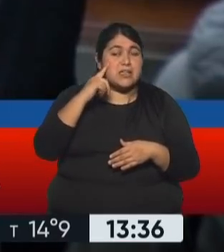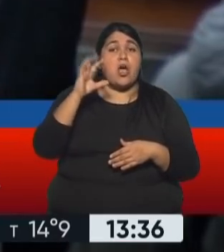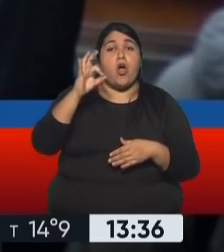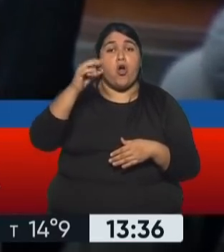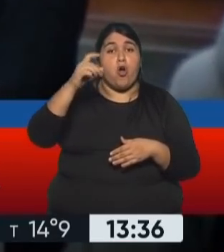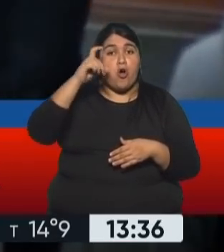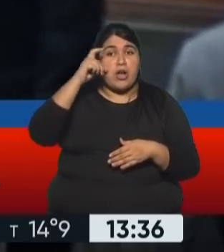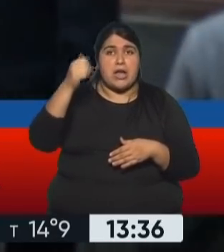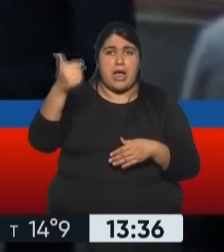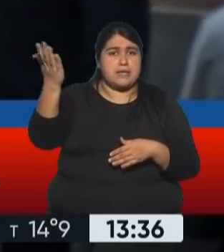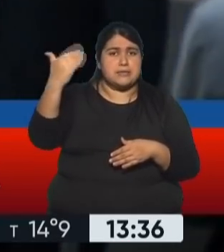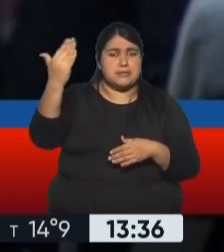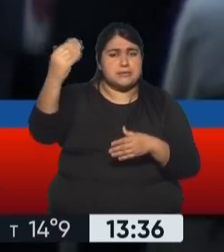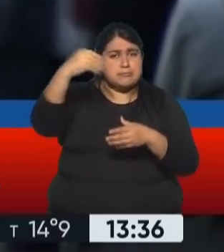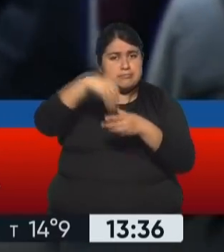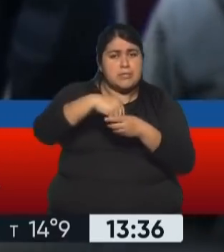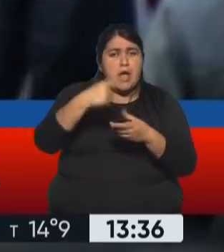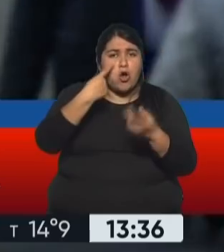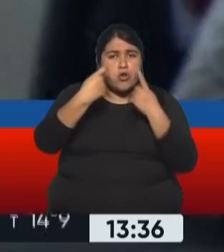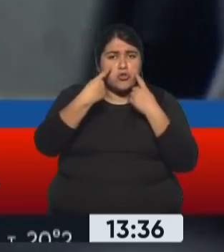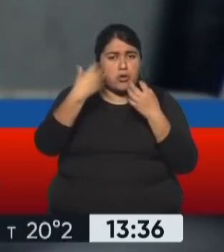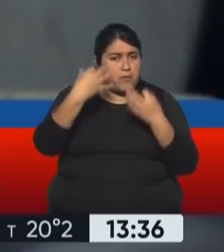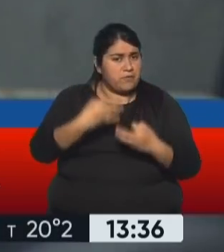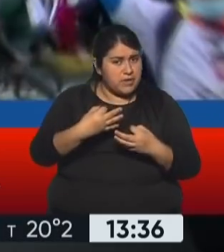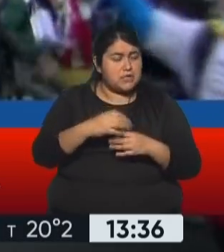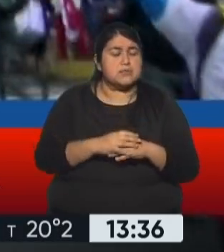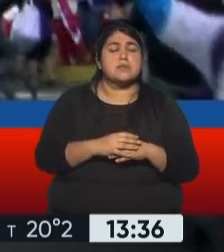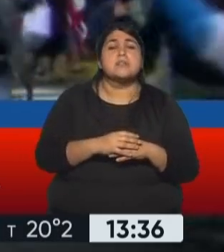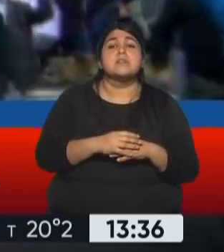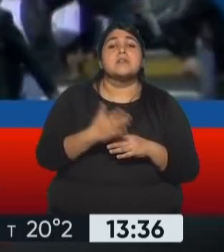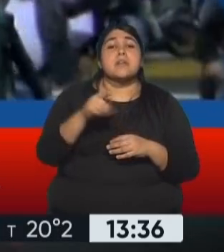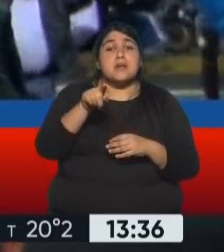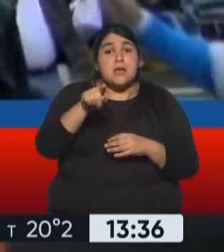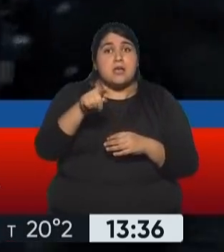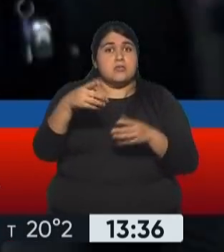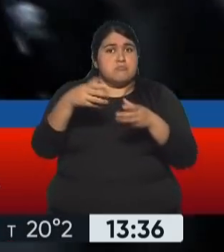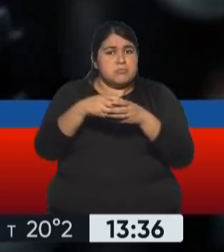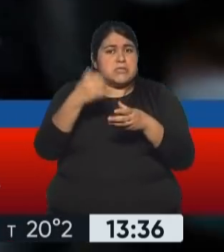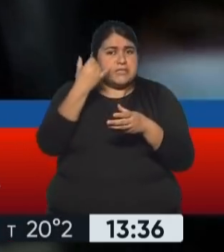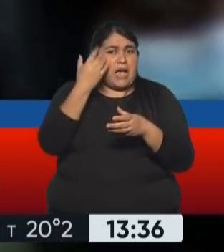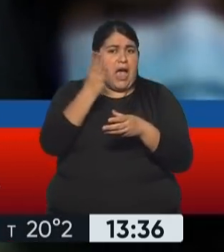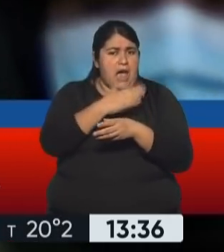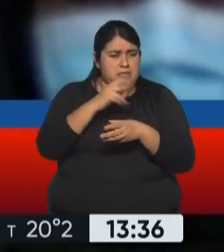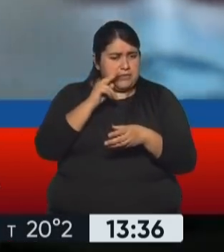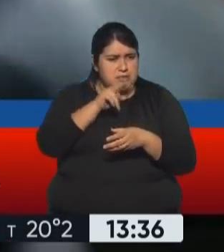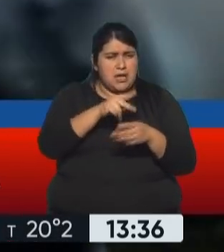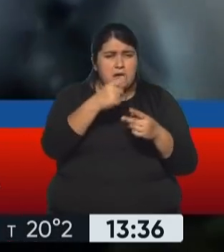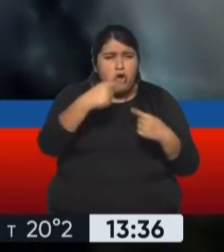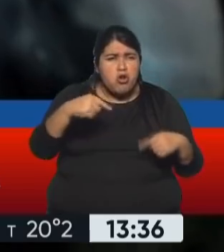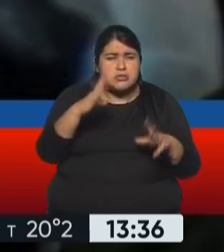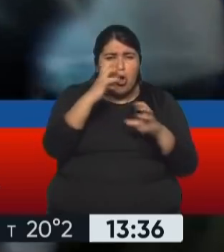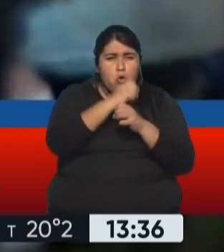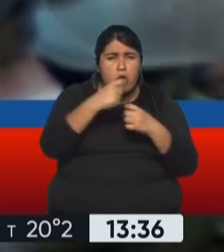para auditar la segunda vuelta, a pesar de que la propia misión de observadores de ese organismo ya descartó cualquier irregularidad.